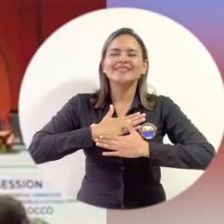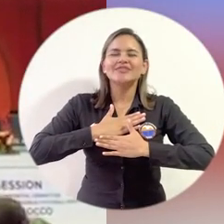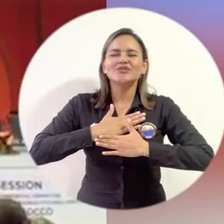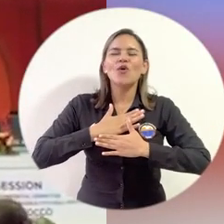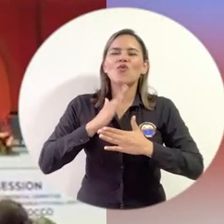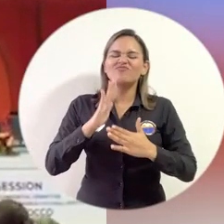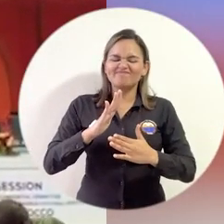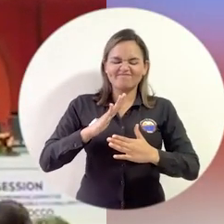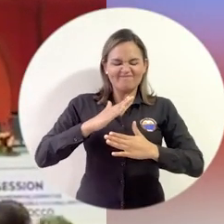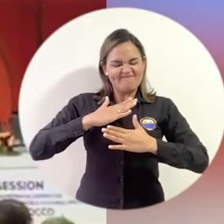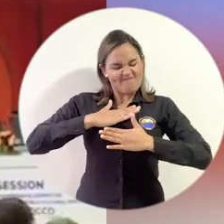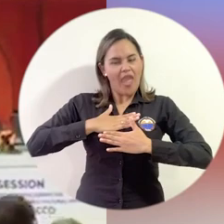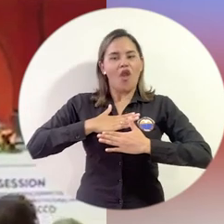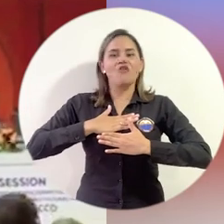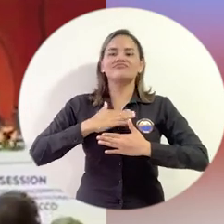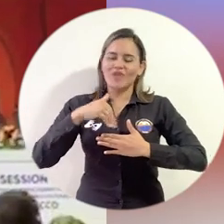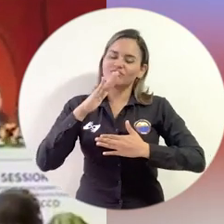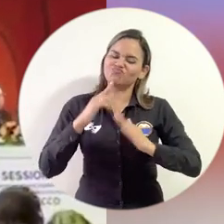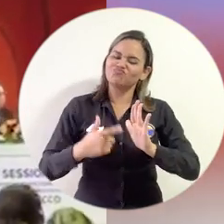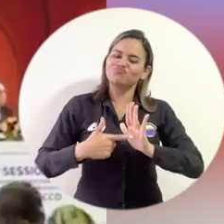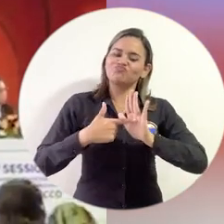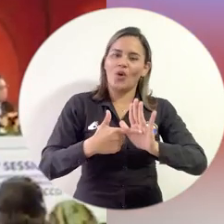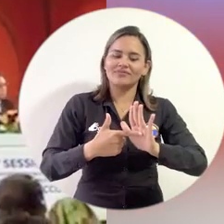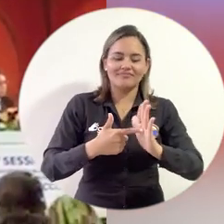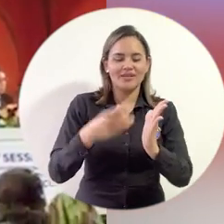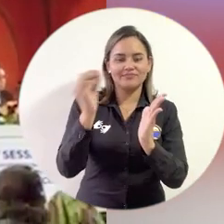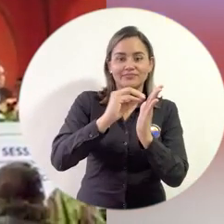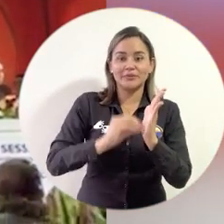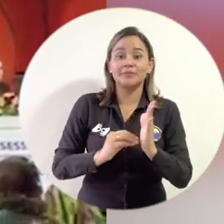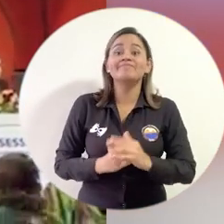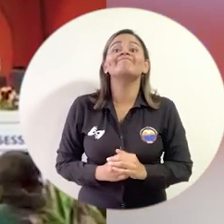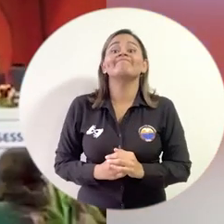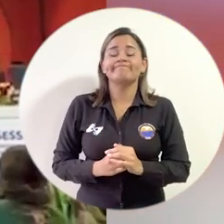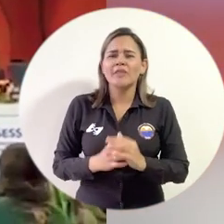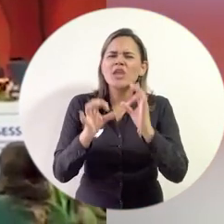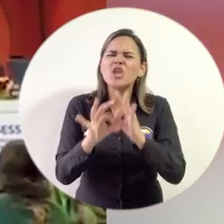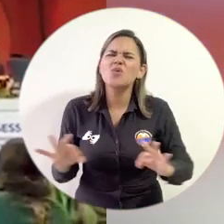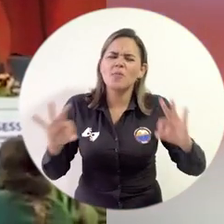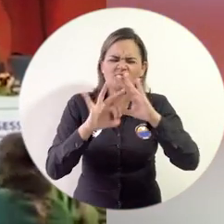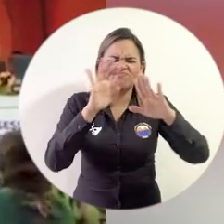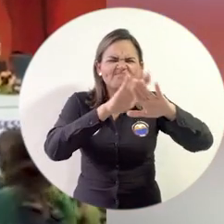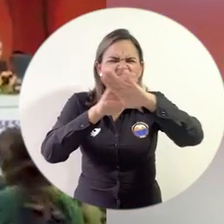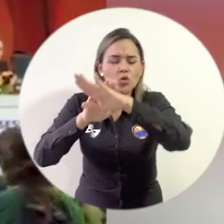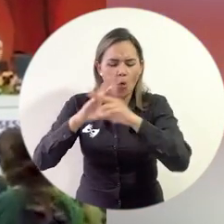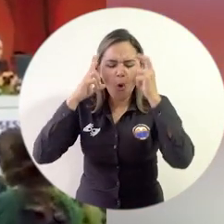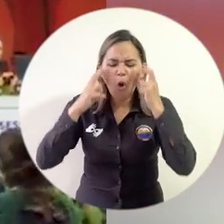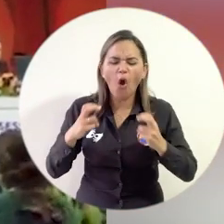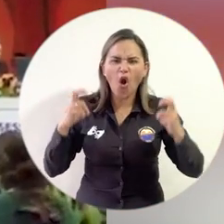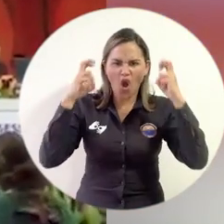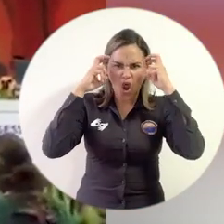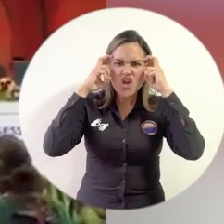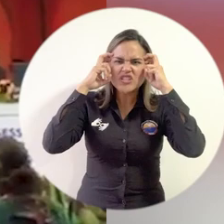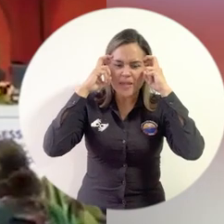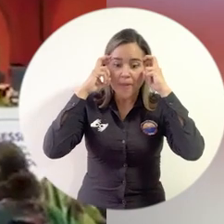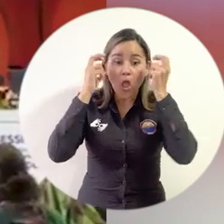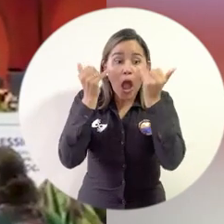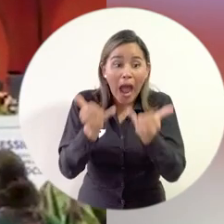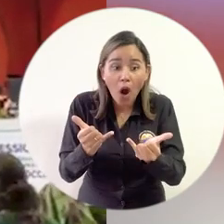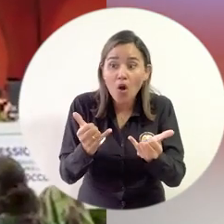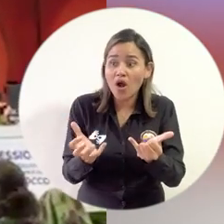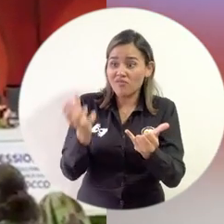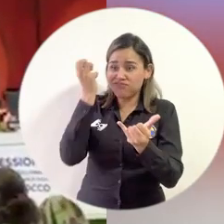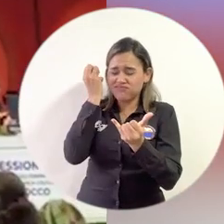reconocer que nuestro conocimiento tradicional es tan válido y actual como el conocimiento